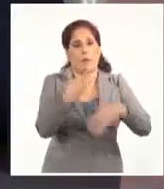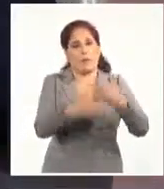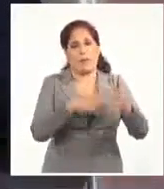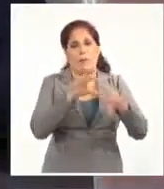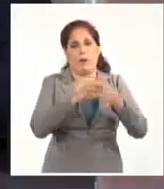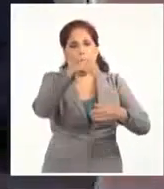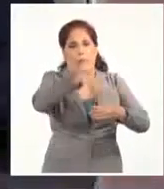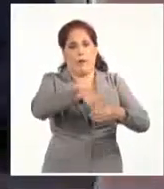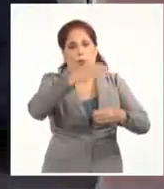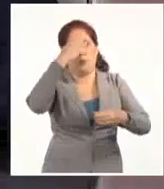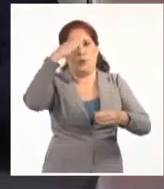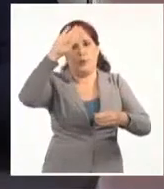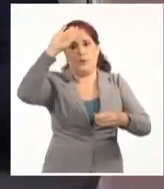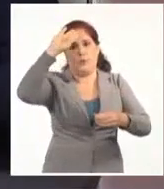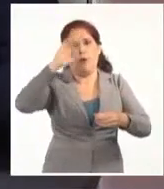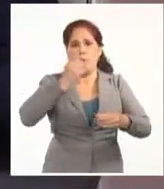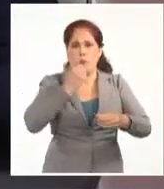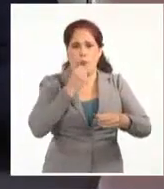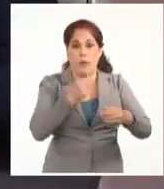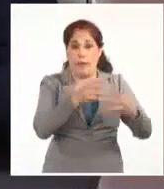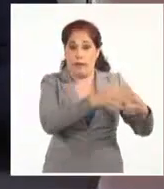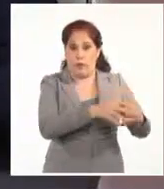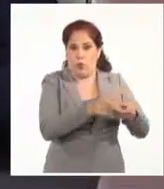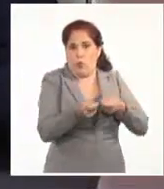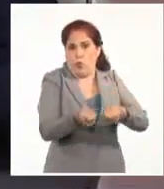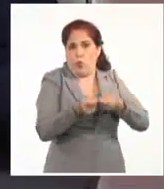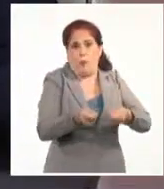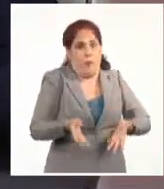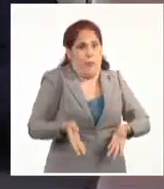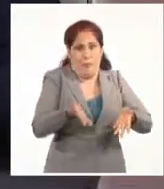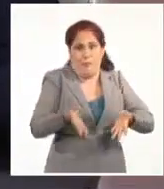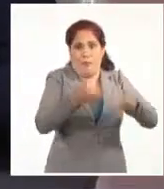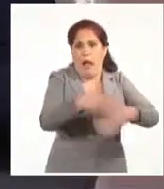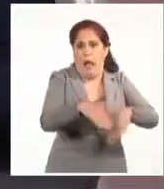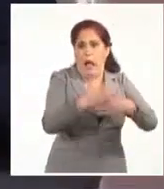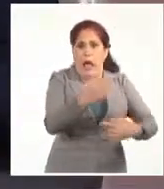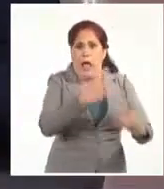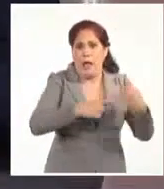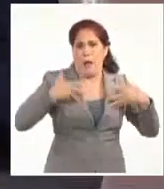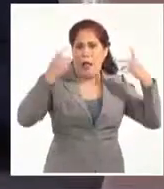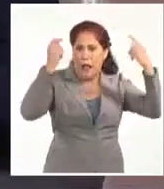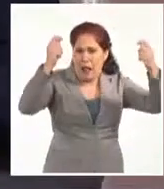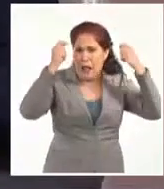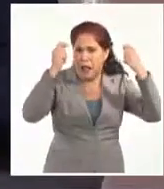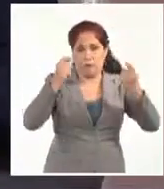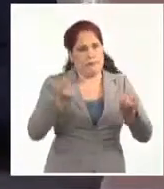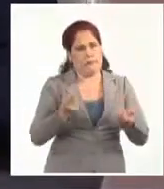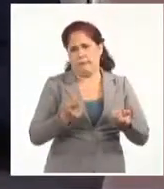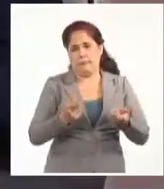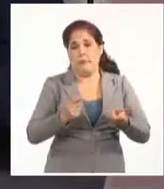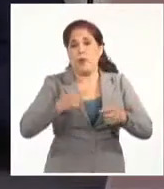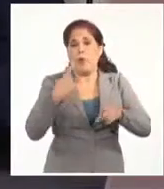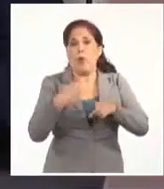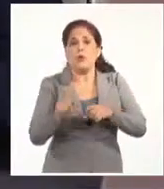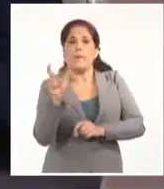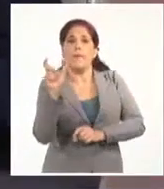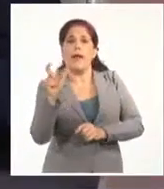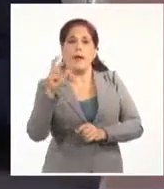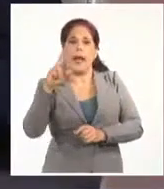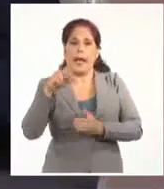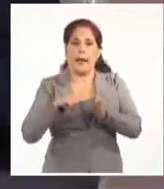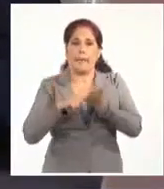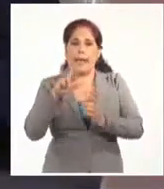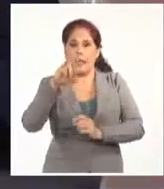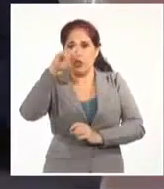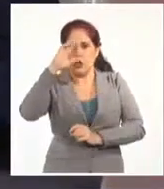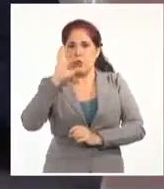protesta. Yo creo que hay algo, por ejemplo, la misma palabra represión, cada vez que yo lo oigo